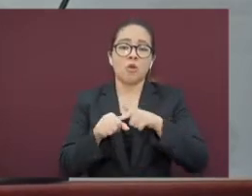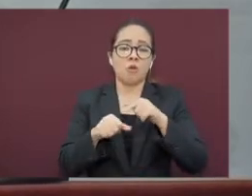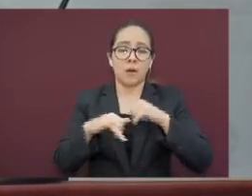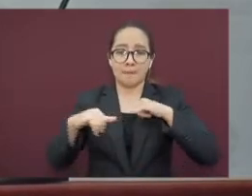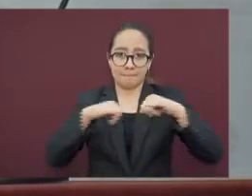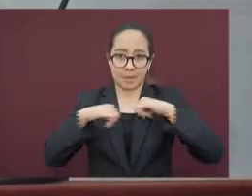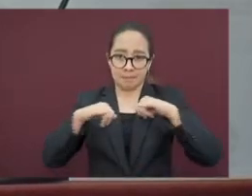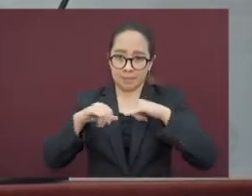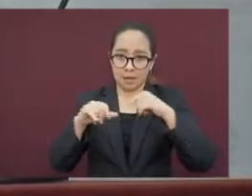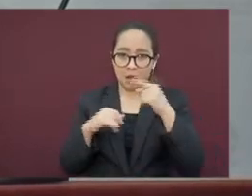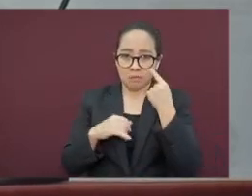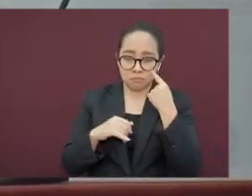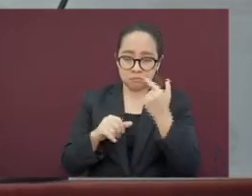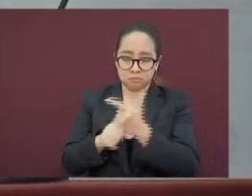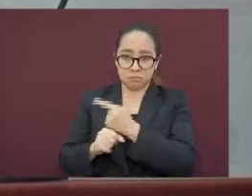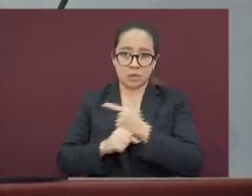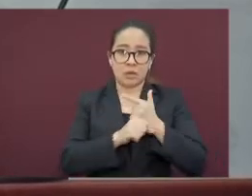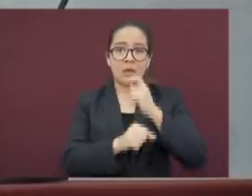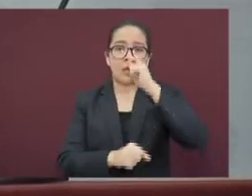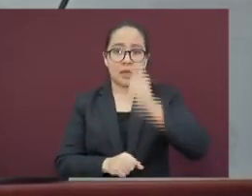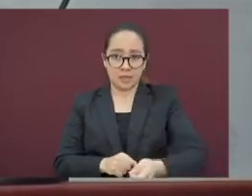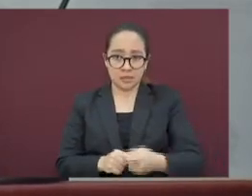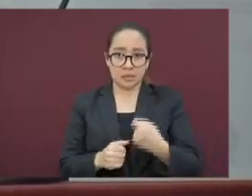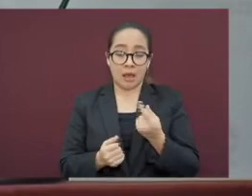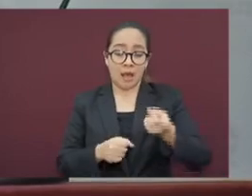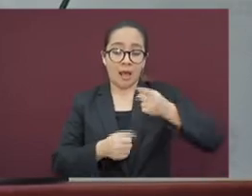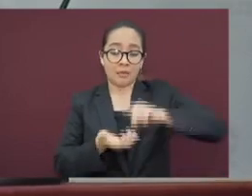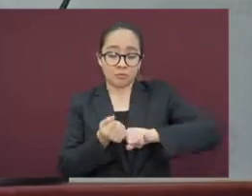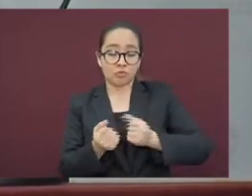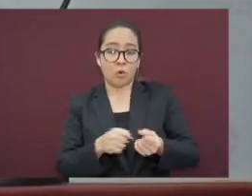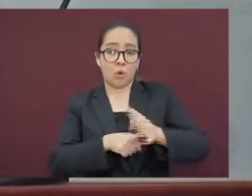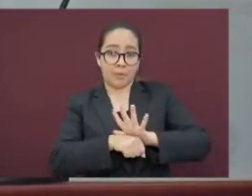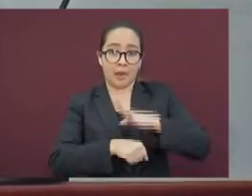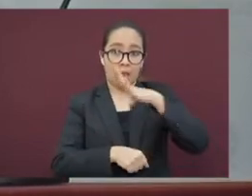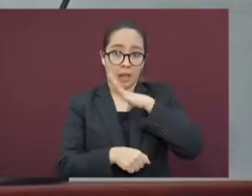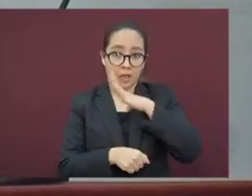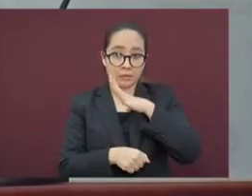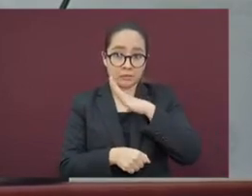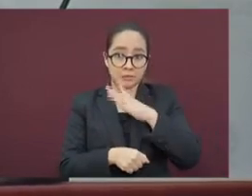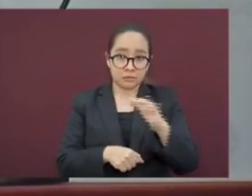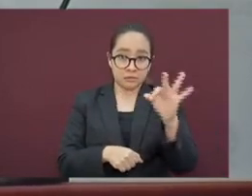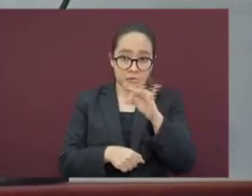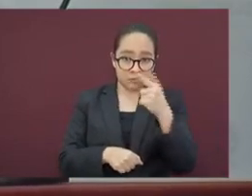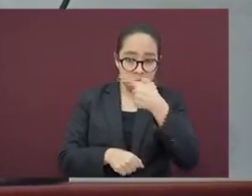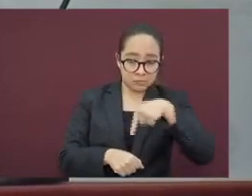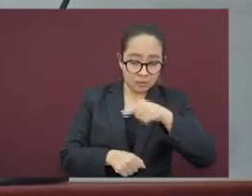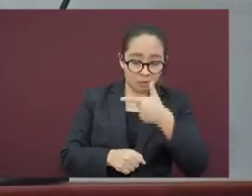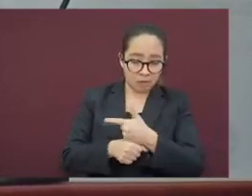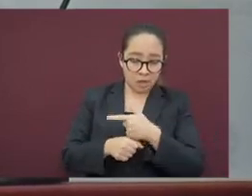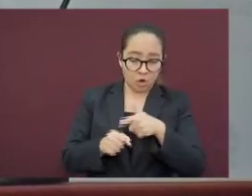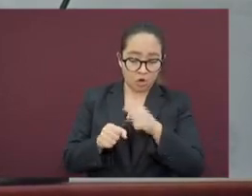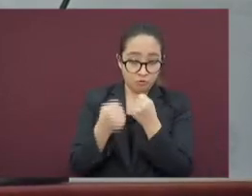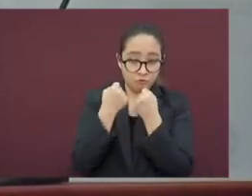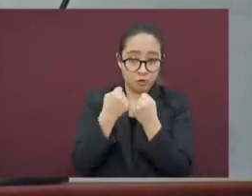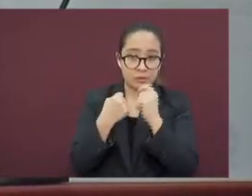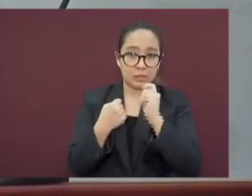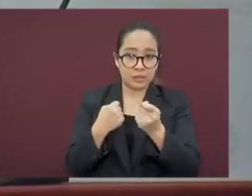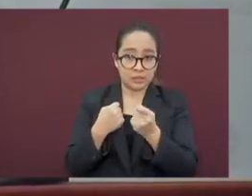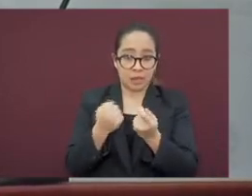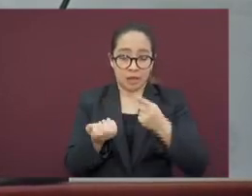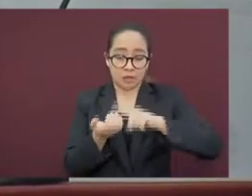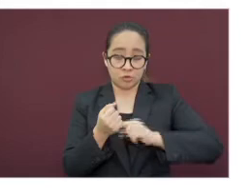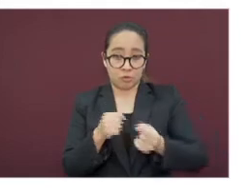mapa representan la presencia de casos positivos. Así, entre más intenso es, indica mayor transmisión